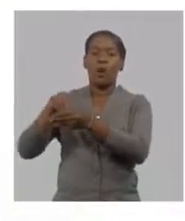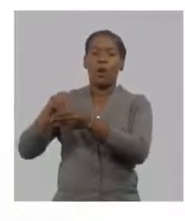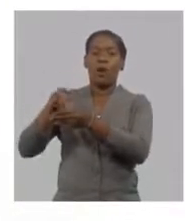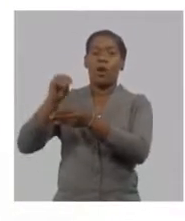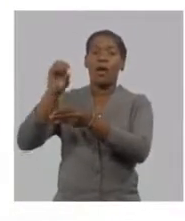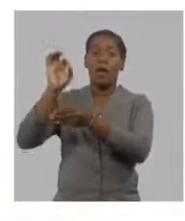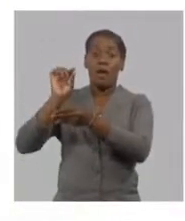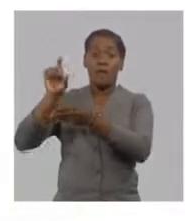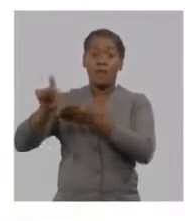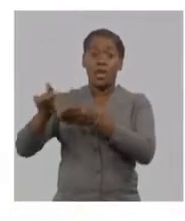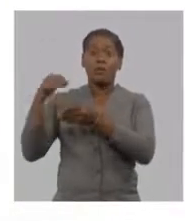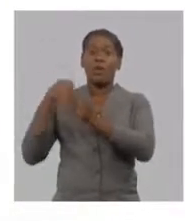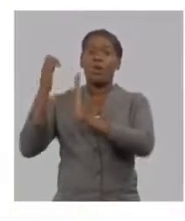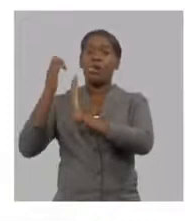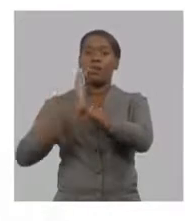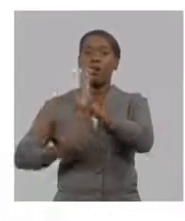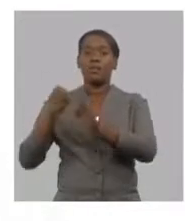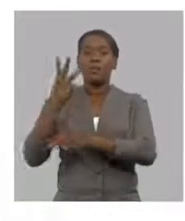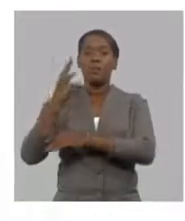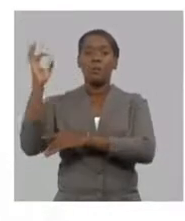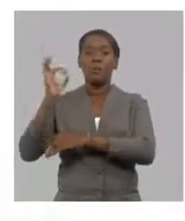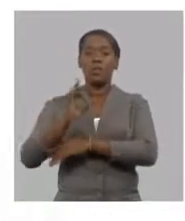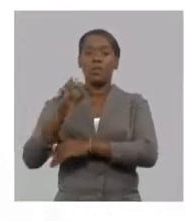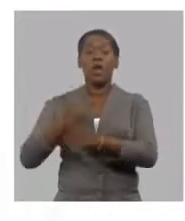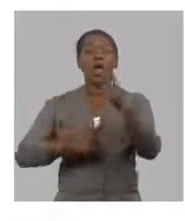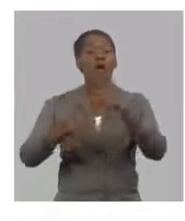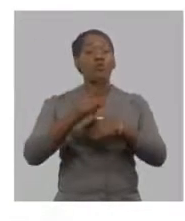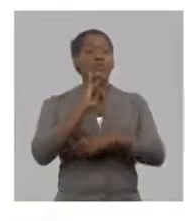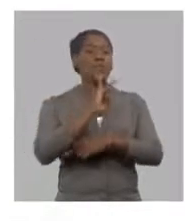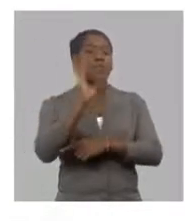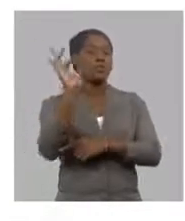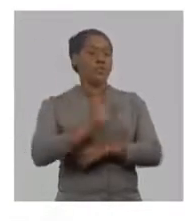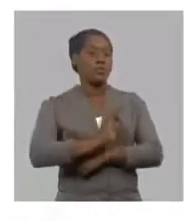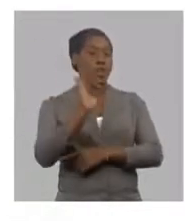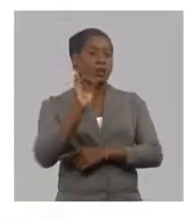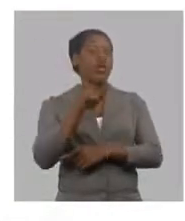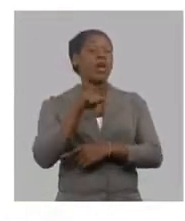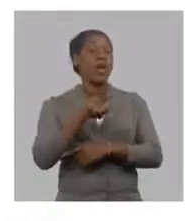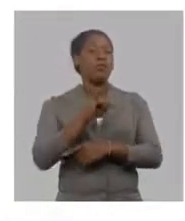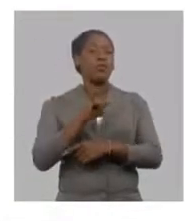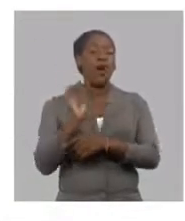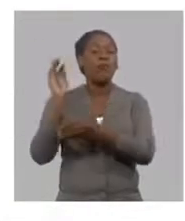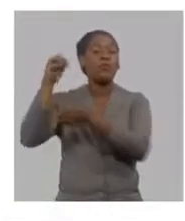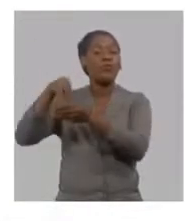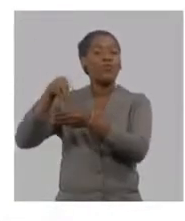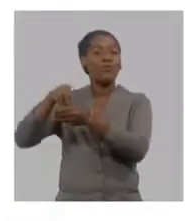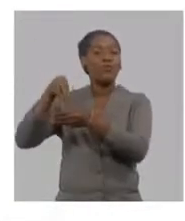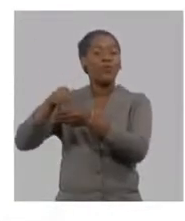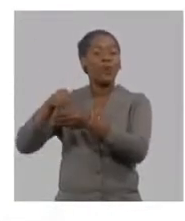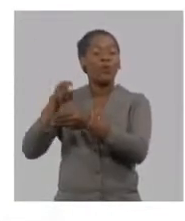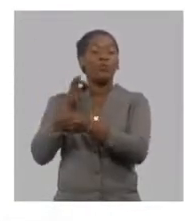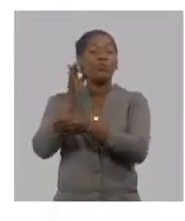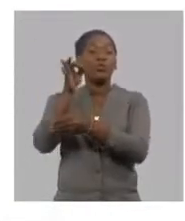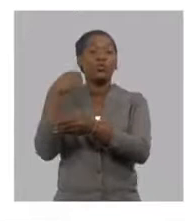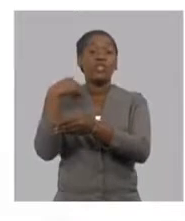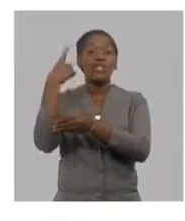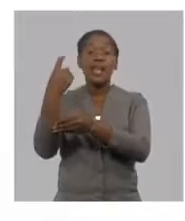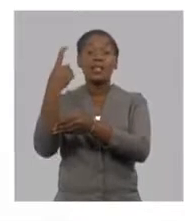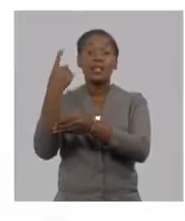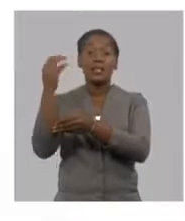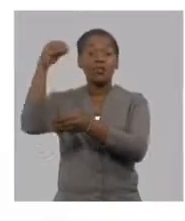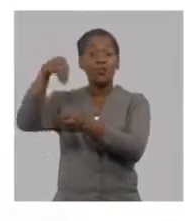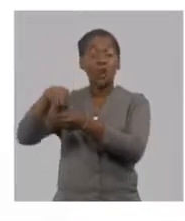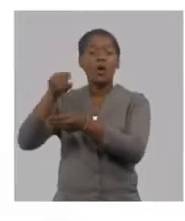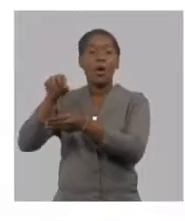a la empresa de seguro o sea es una medida que estimula el seguro y estimula el crédito bancario y que abarata incluso el costo